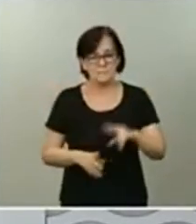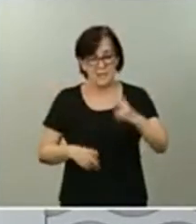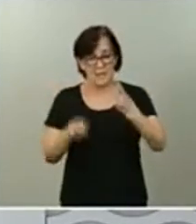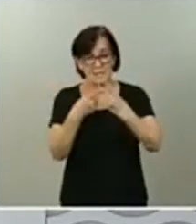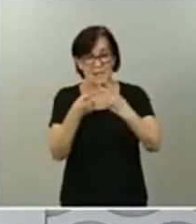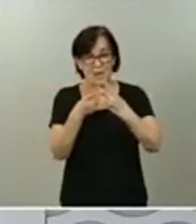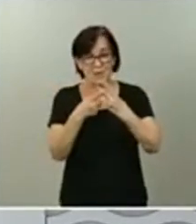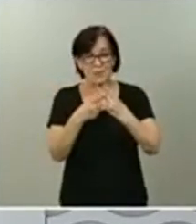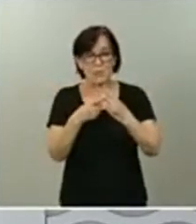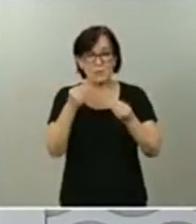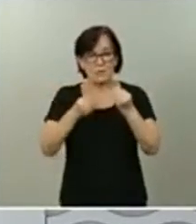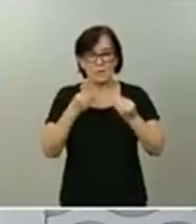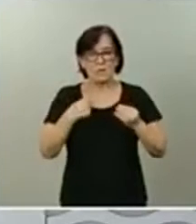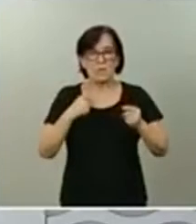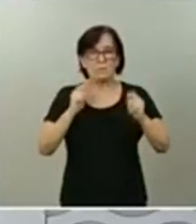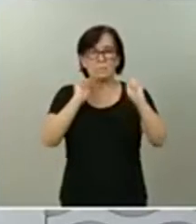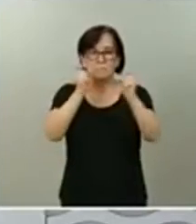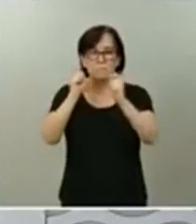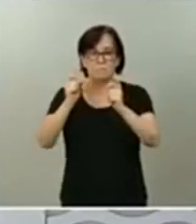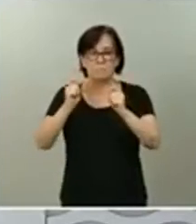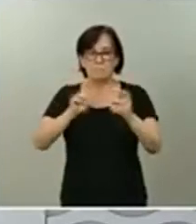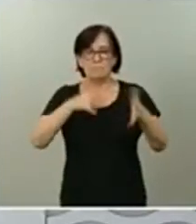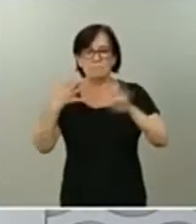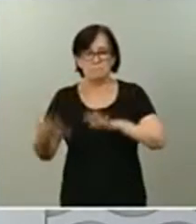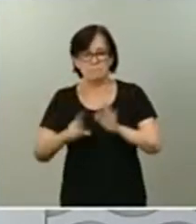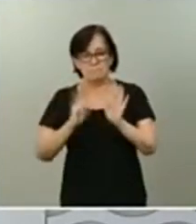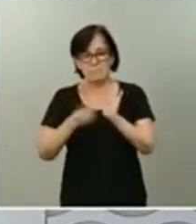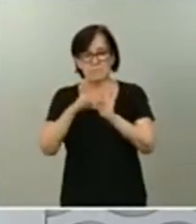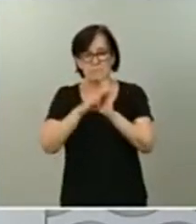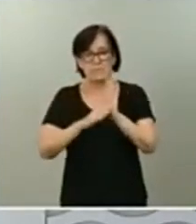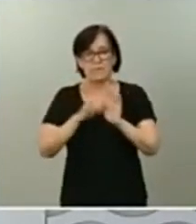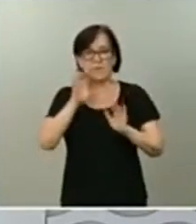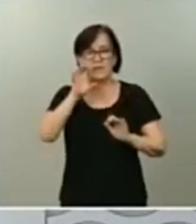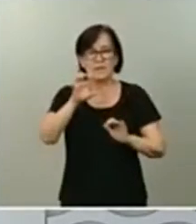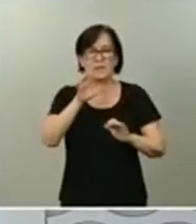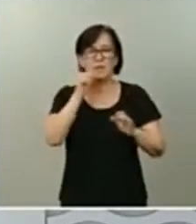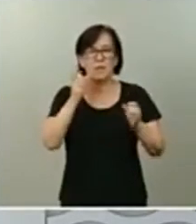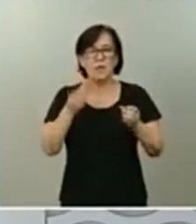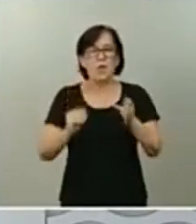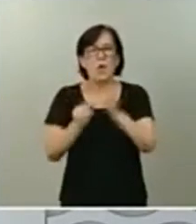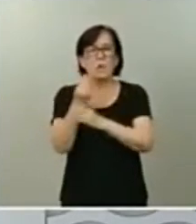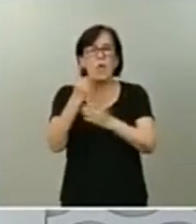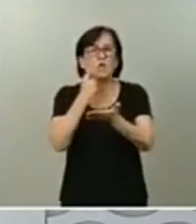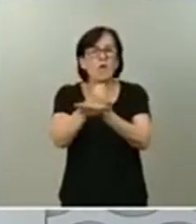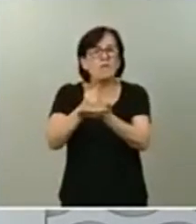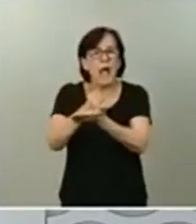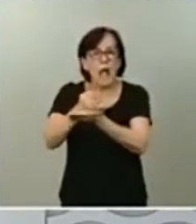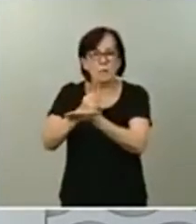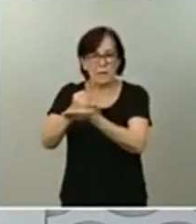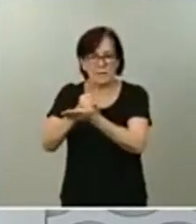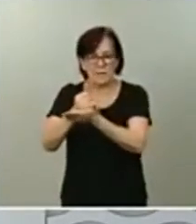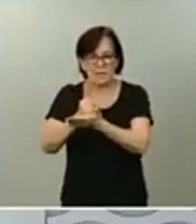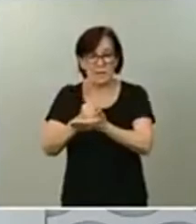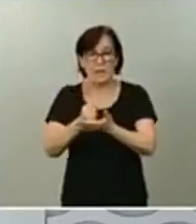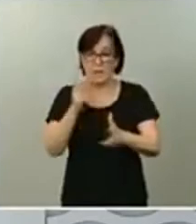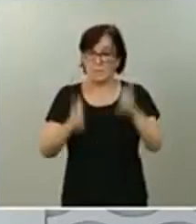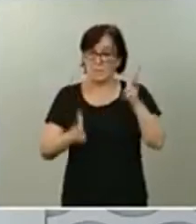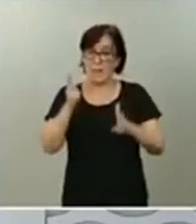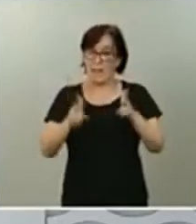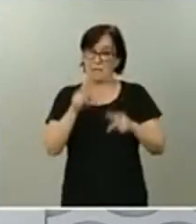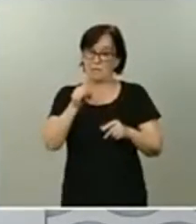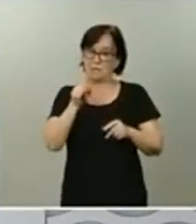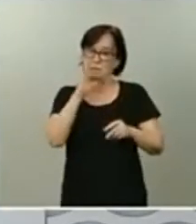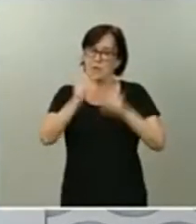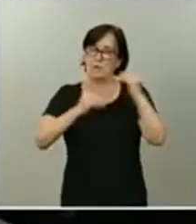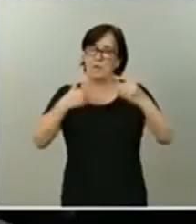se traspasa la ejecución de la legislación del Estado sobre productos farmacéuticos. De hecho, el País Vasco va a ejercer dicha función